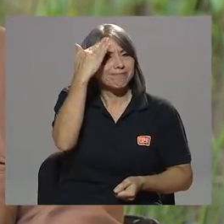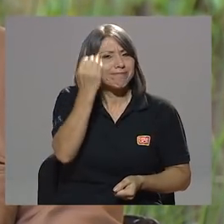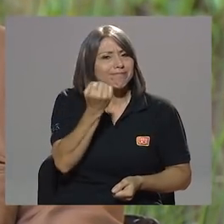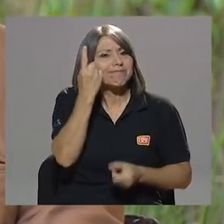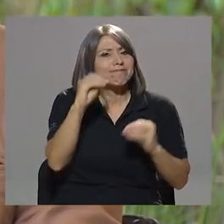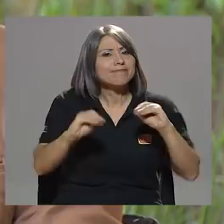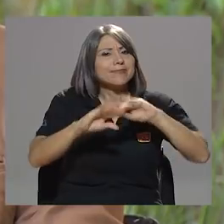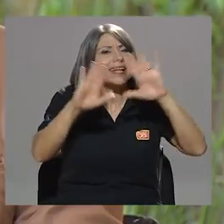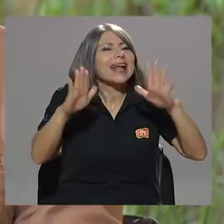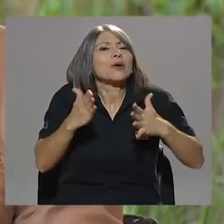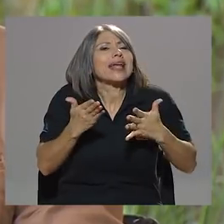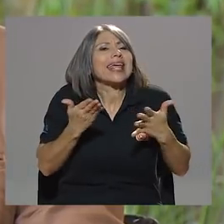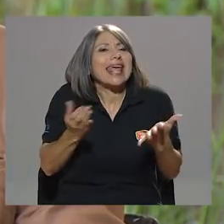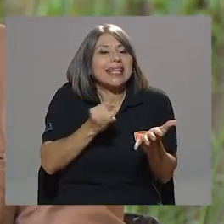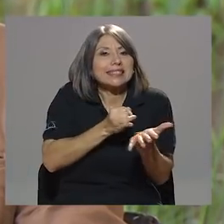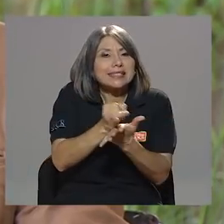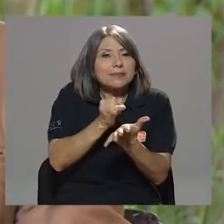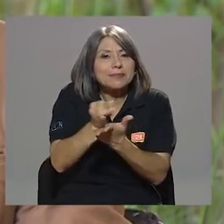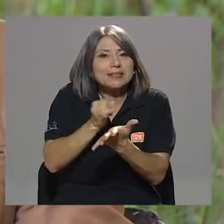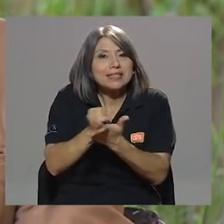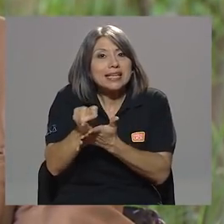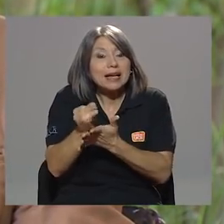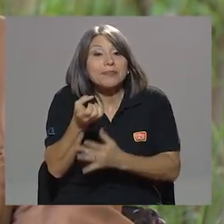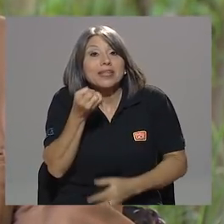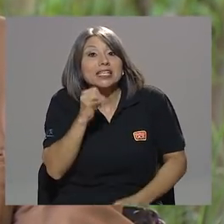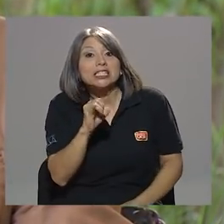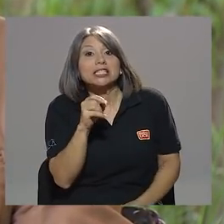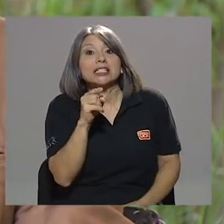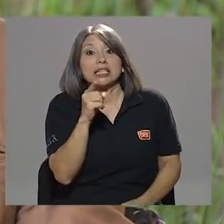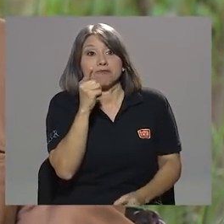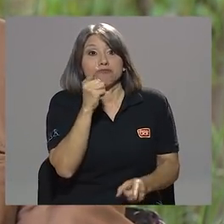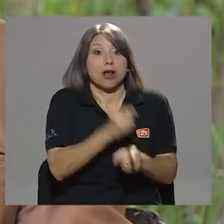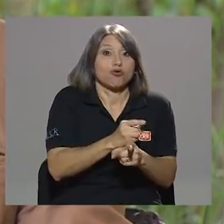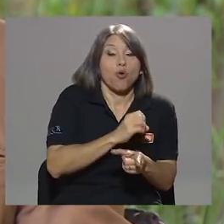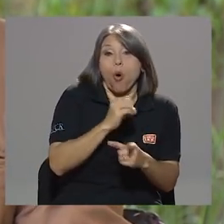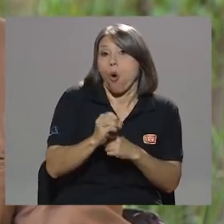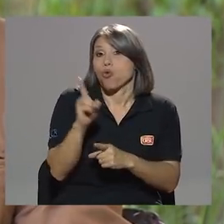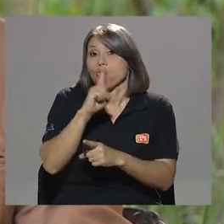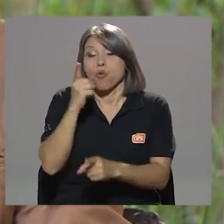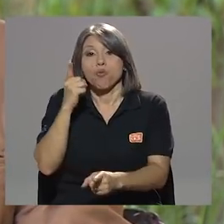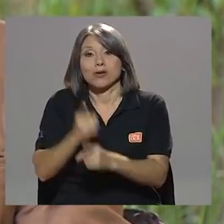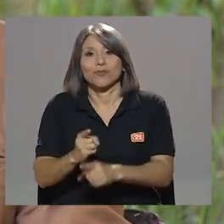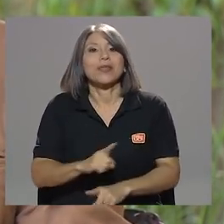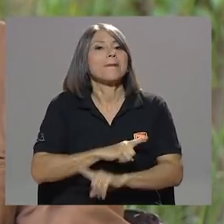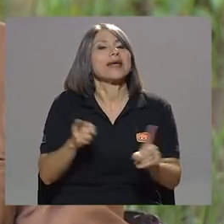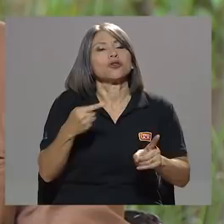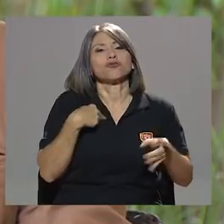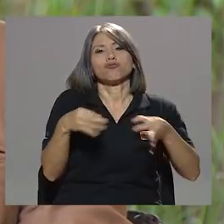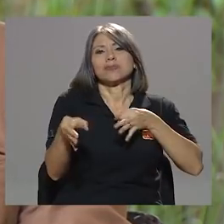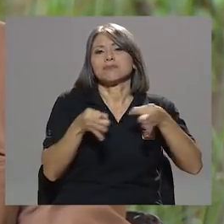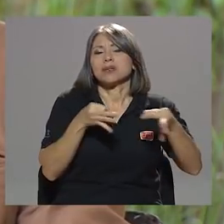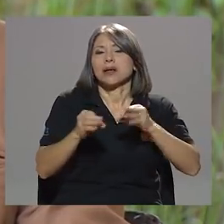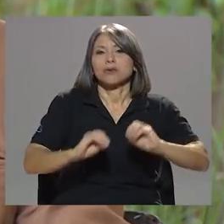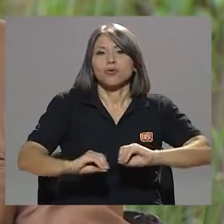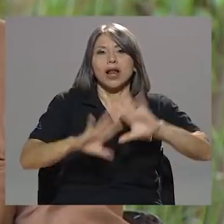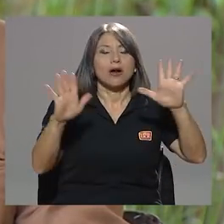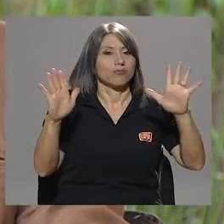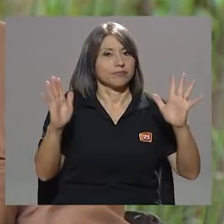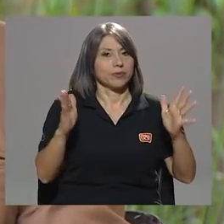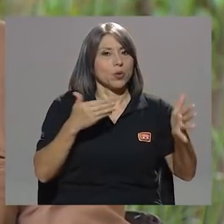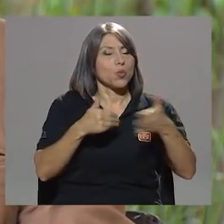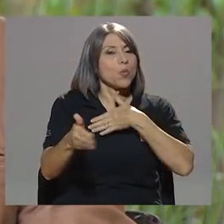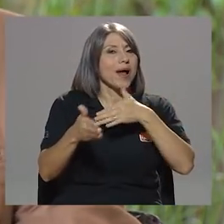y efectivamente si tiene alguna razón o no. Pero lo que yo estoy explicando, claro, es que cualquier